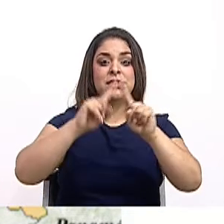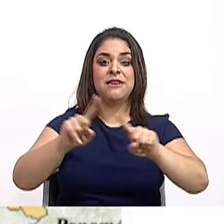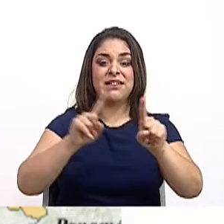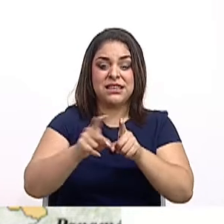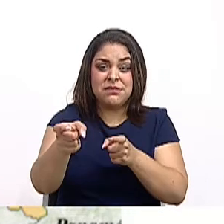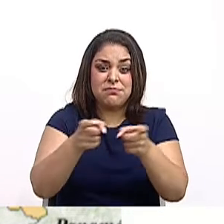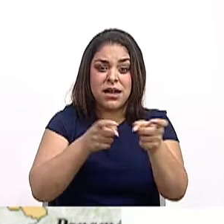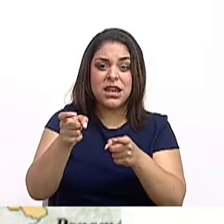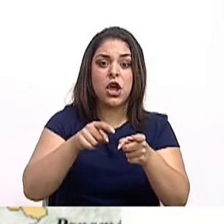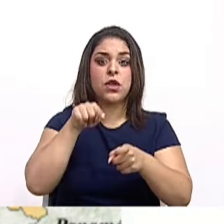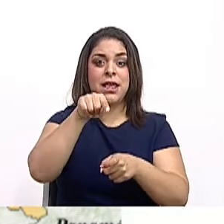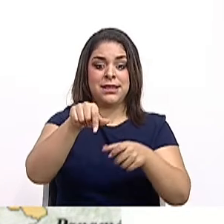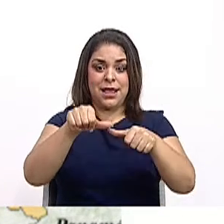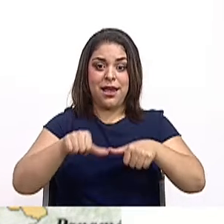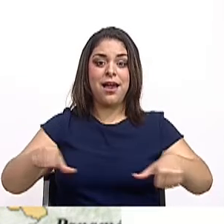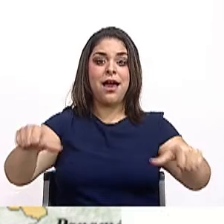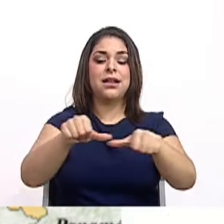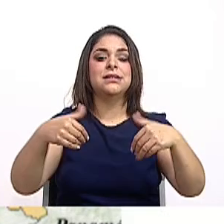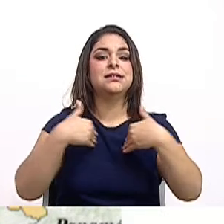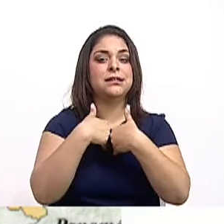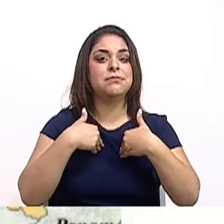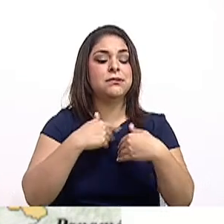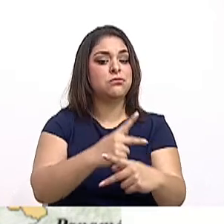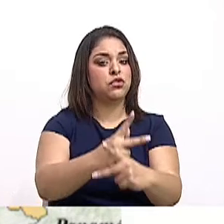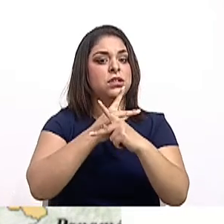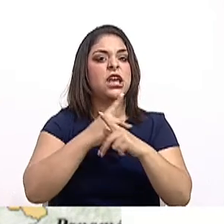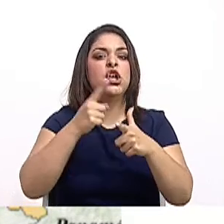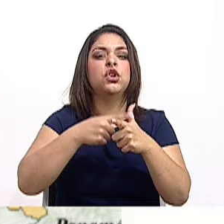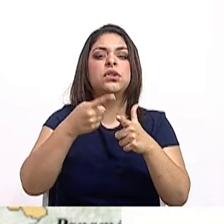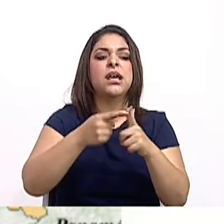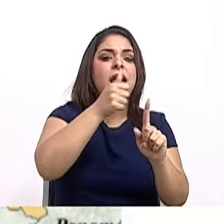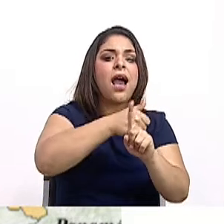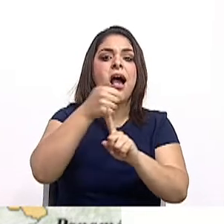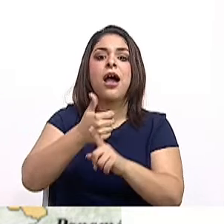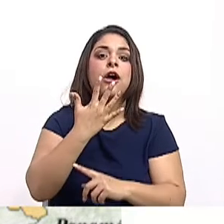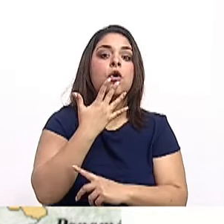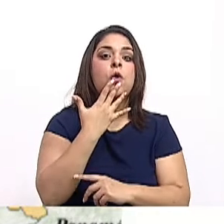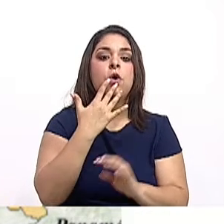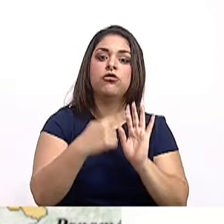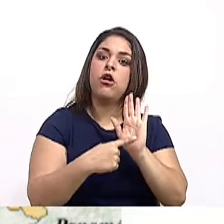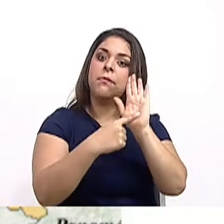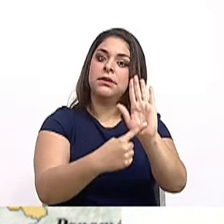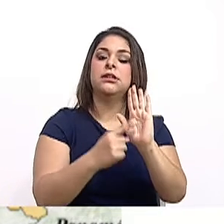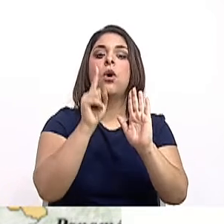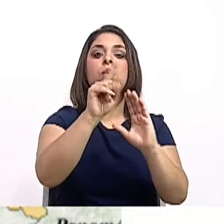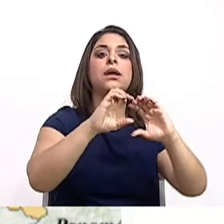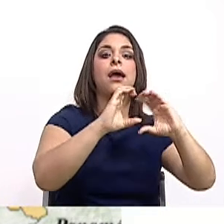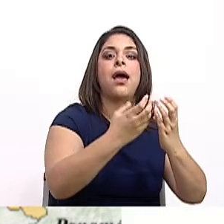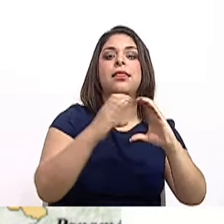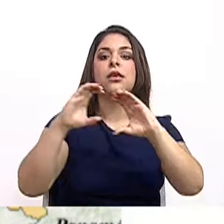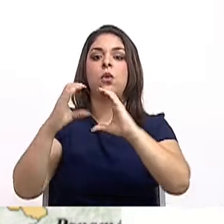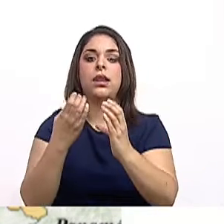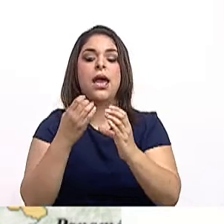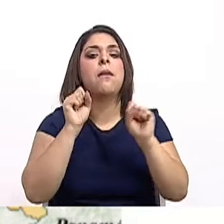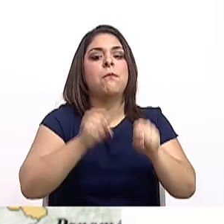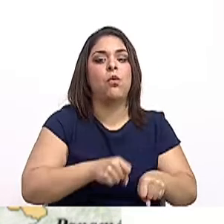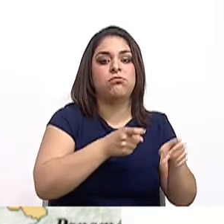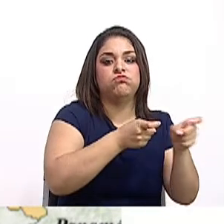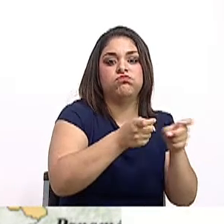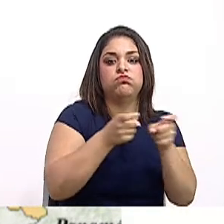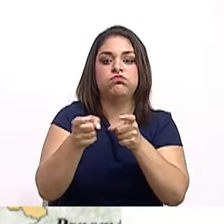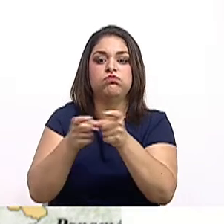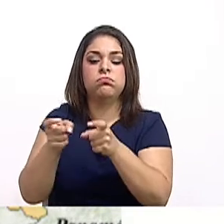silvestres protegidas. Entonces, cada color representa una categoría de manejo. Si ustedes ven lo